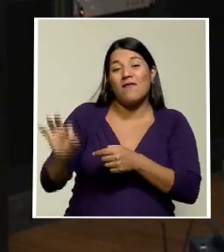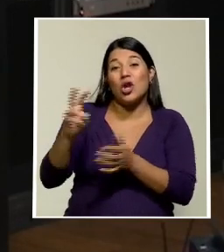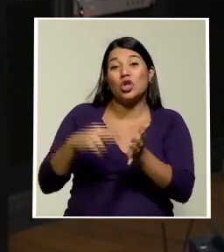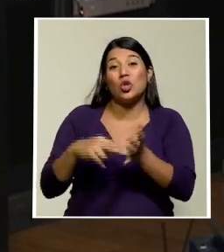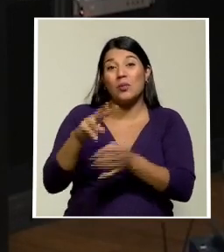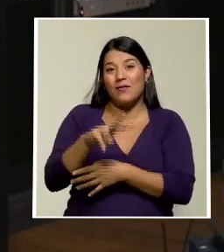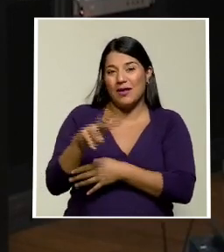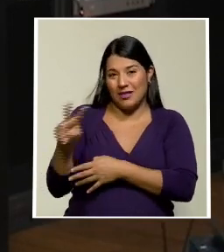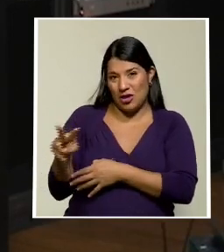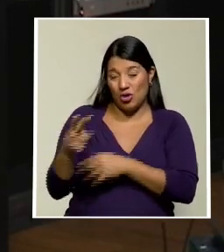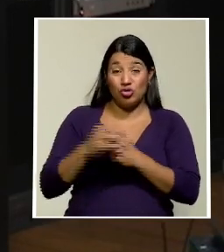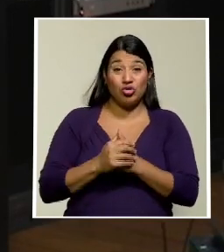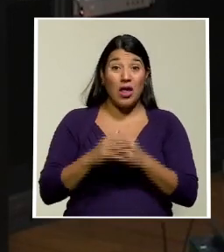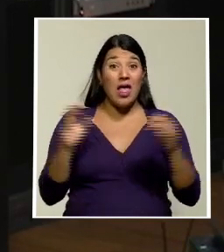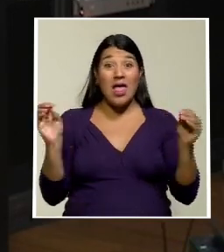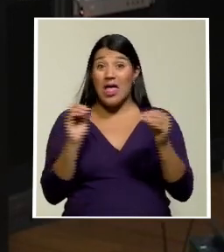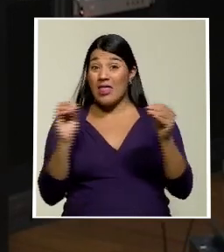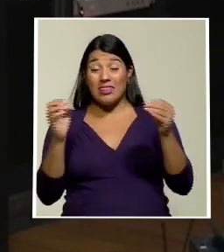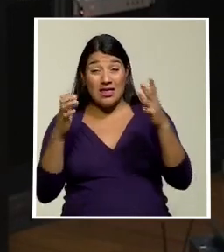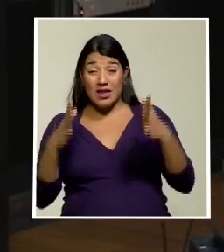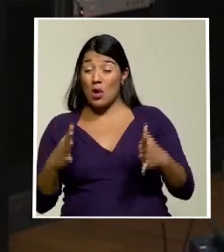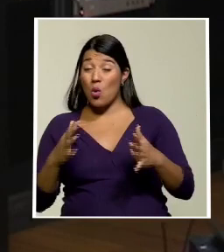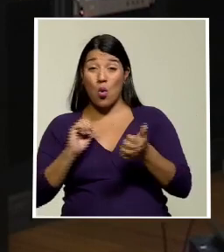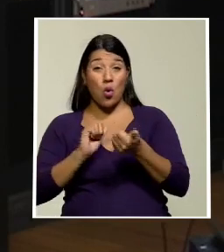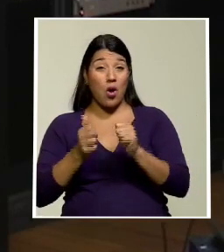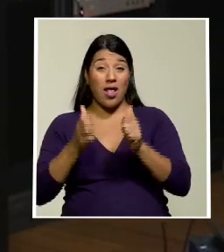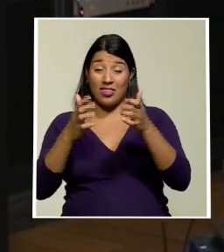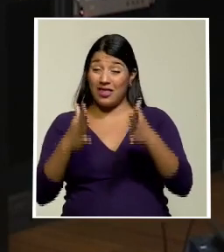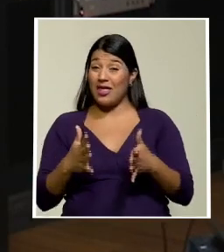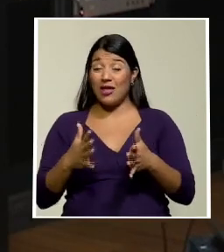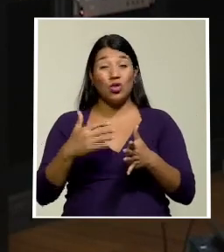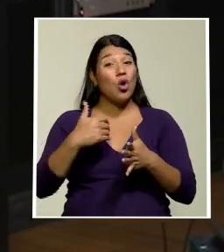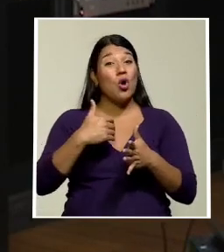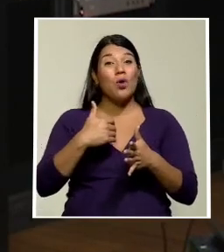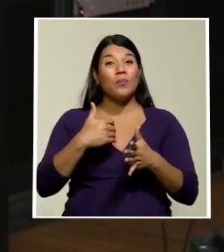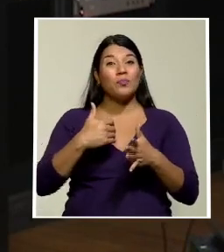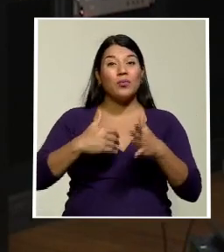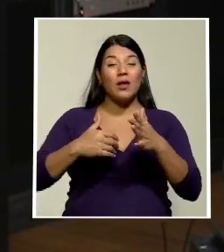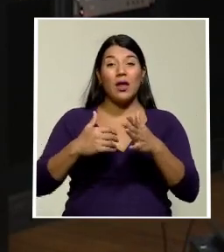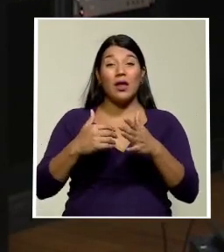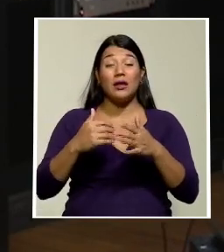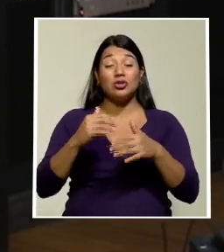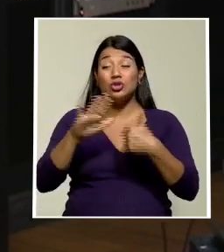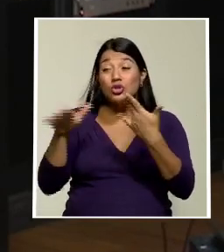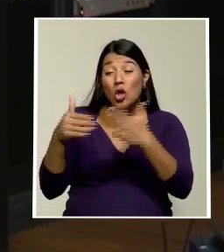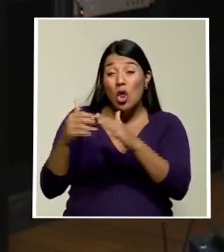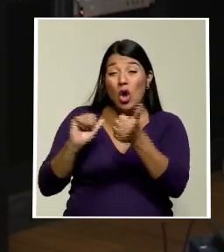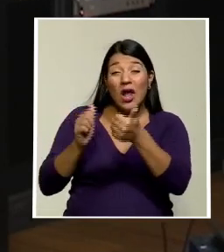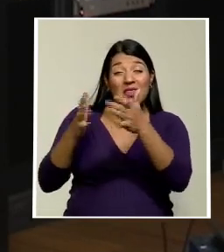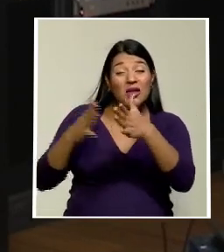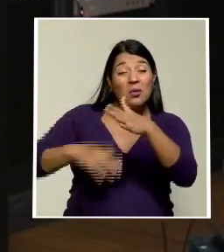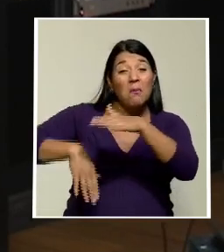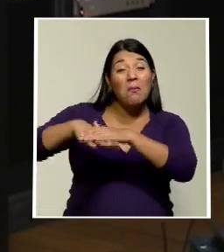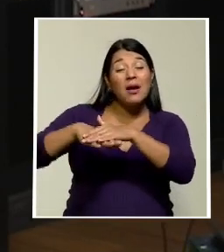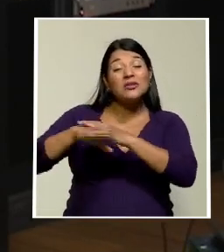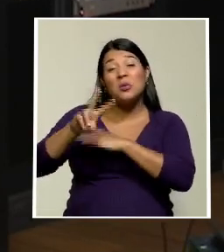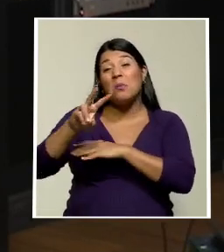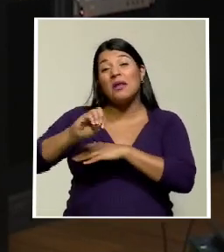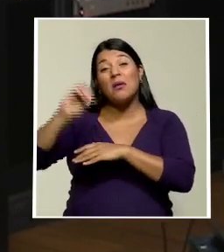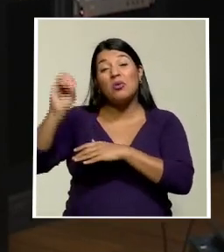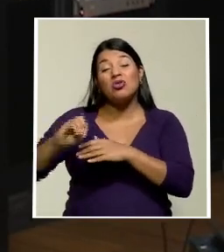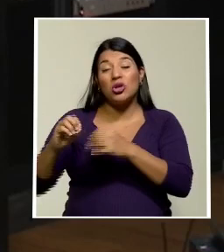presidenciales a este momento alcanza un apoyo mayor del 20% y al menos son solo tres